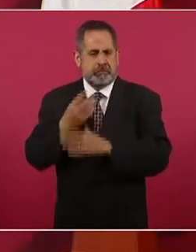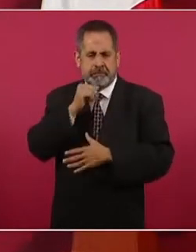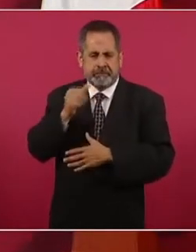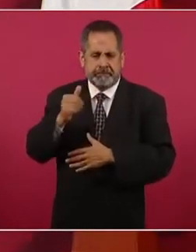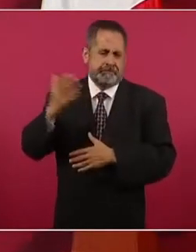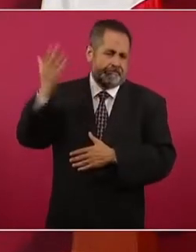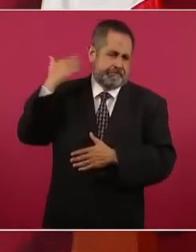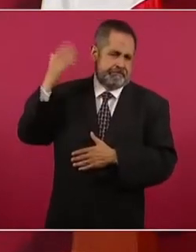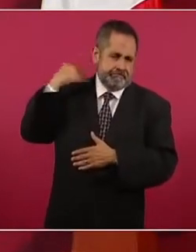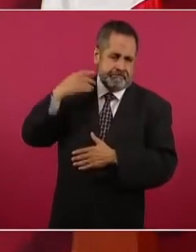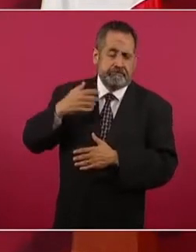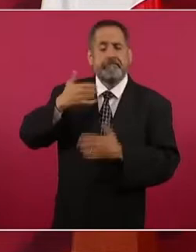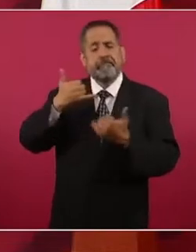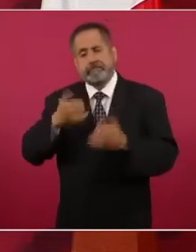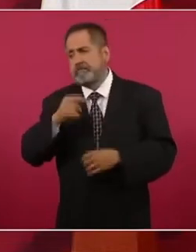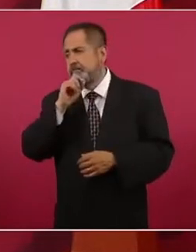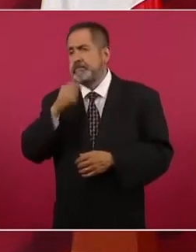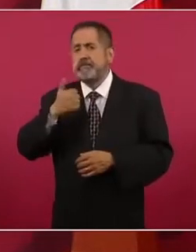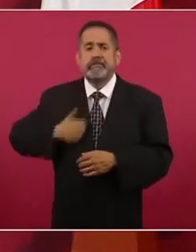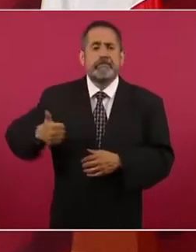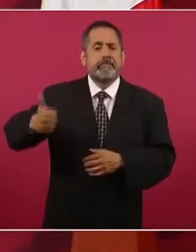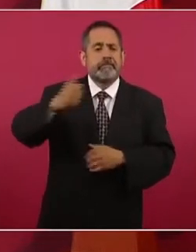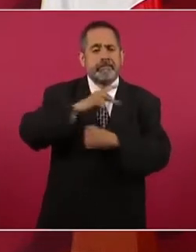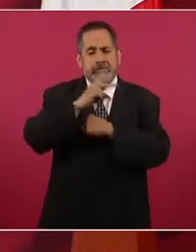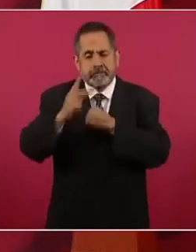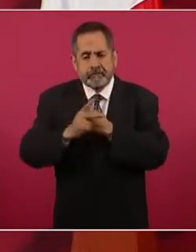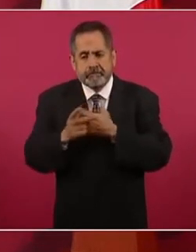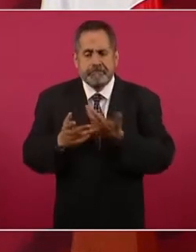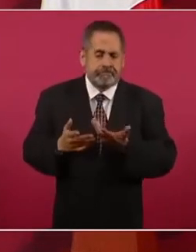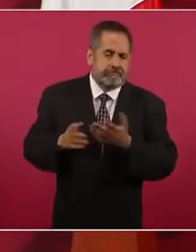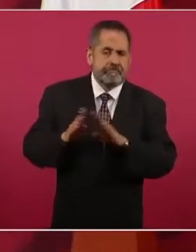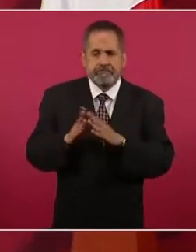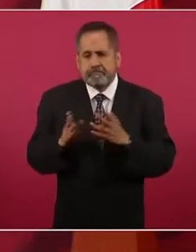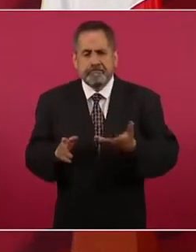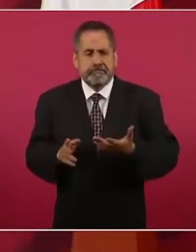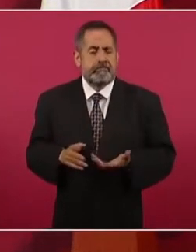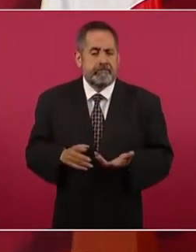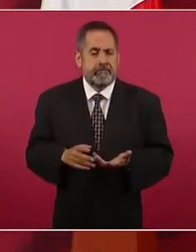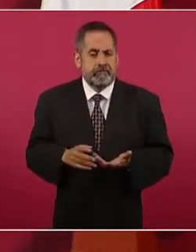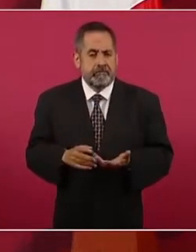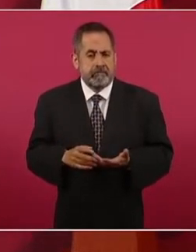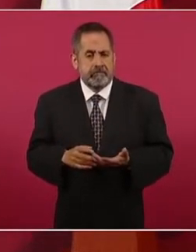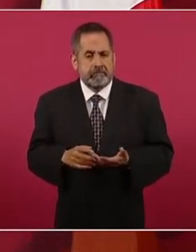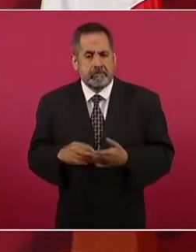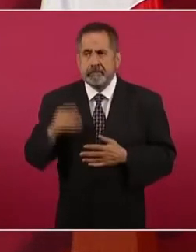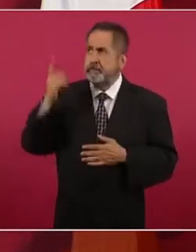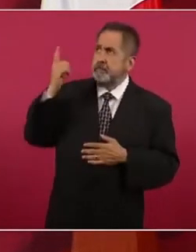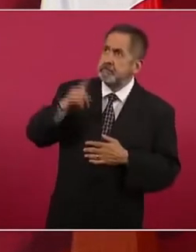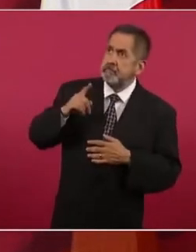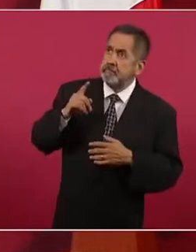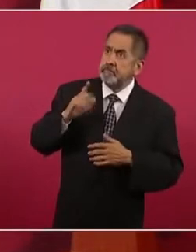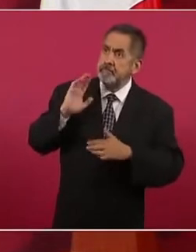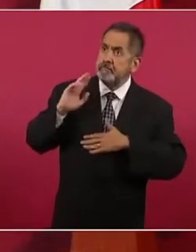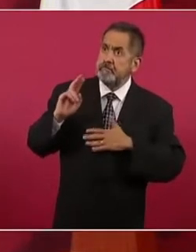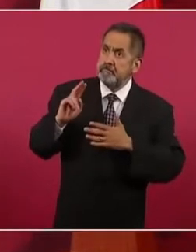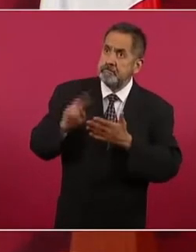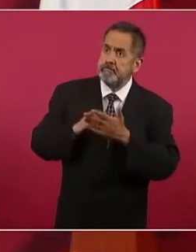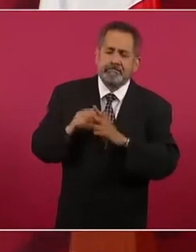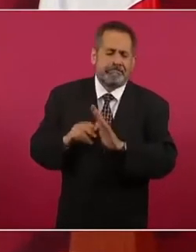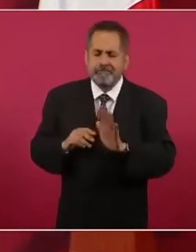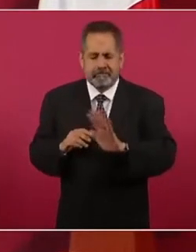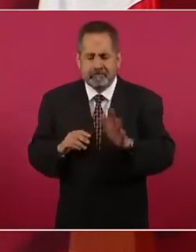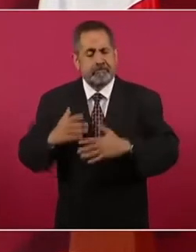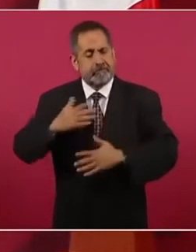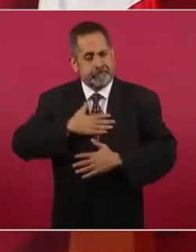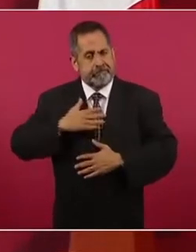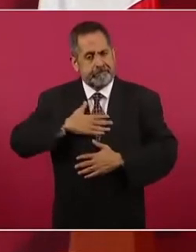depende de cada país, de que sin que nos digan o que hagamos un compromiso en el extranjero, que